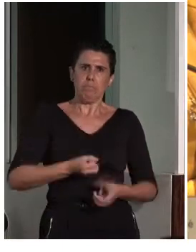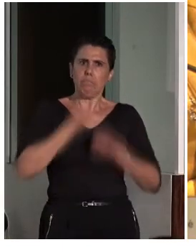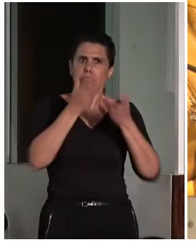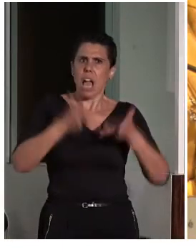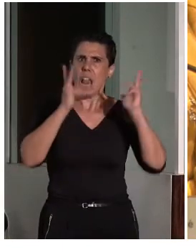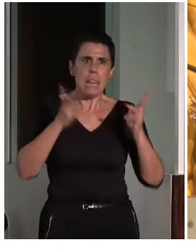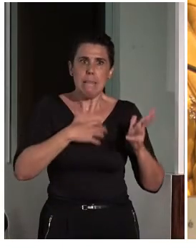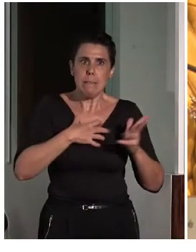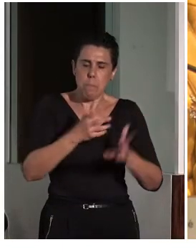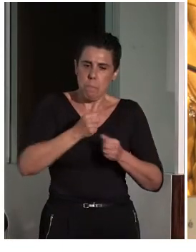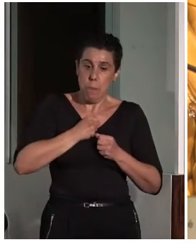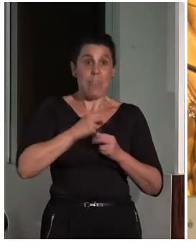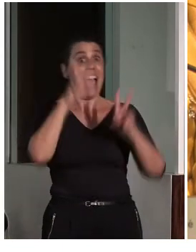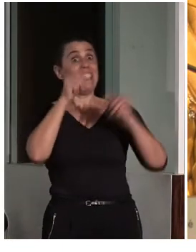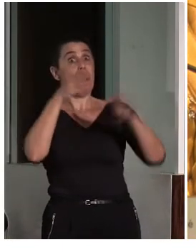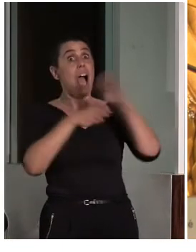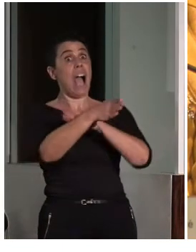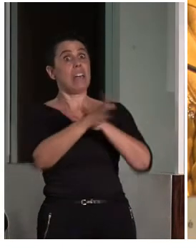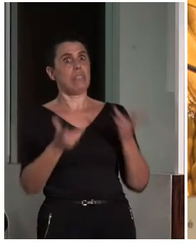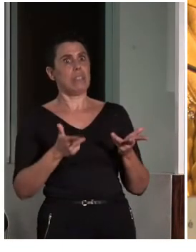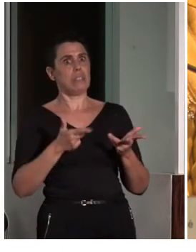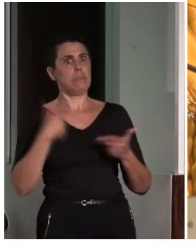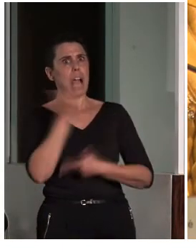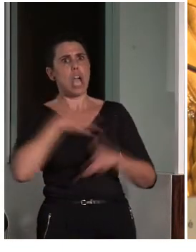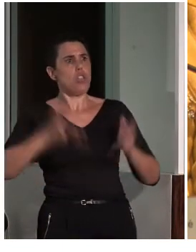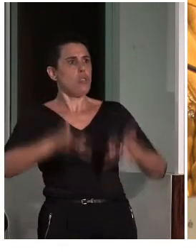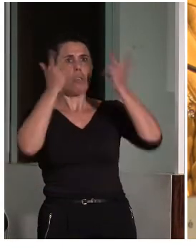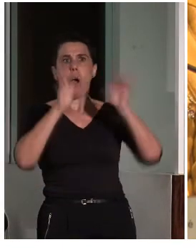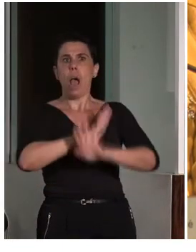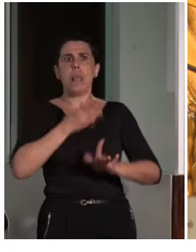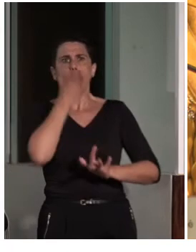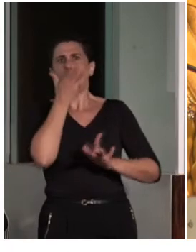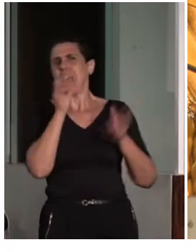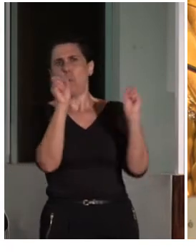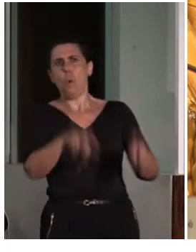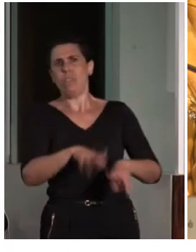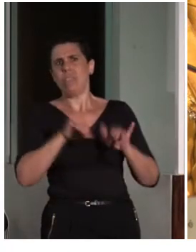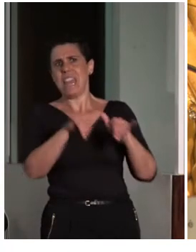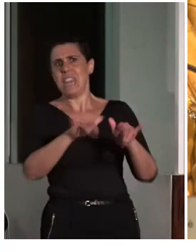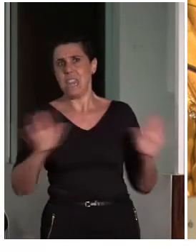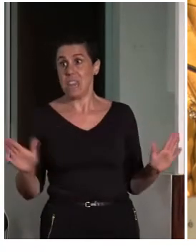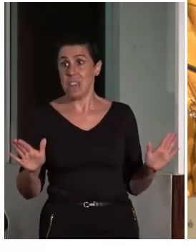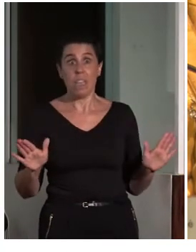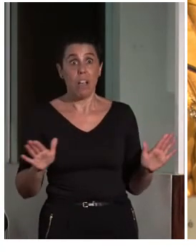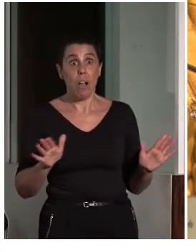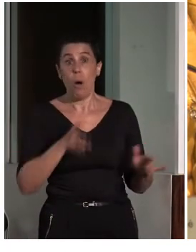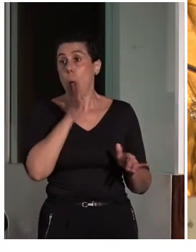materia de accesibilidad, una cosa que yo haría es desinhibirme, en ese sentido, porque es la primera